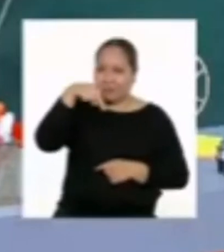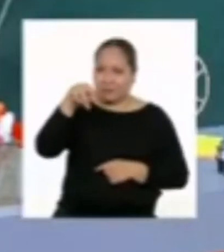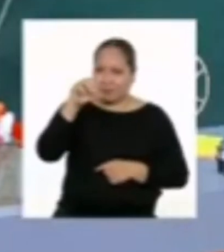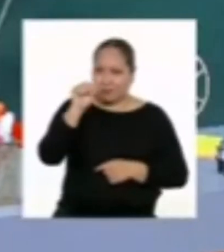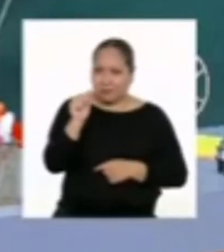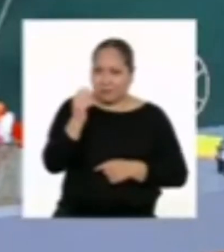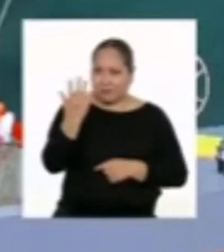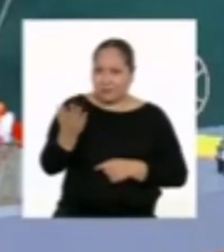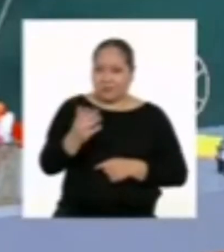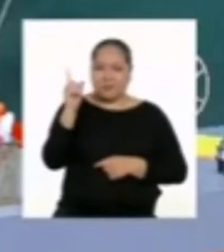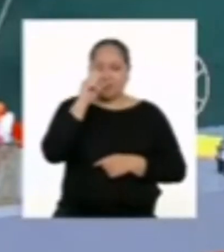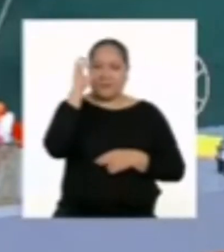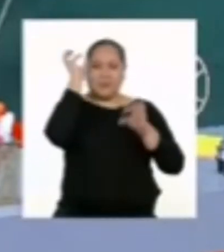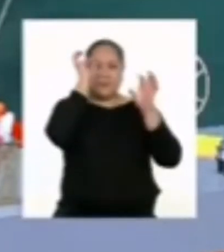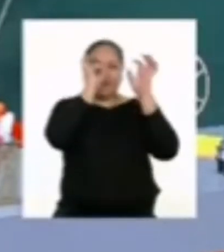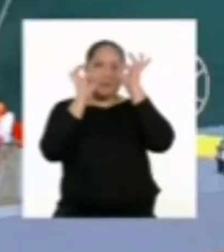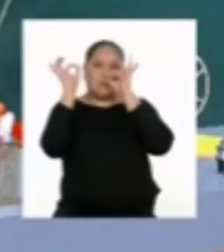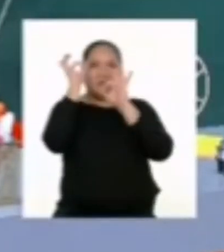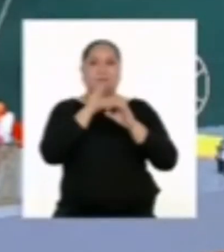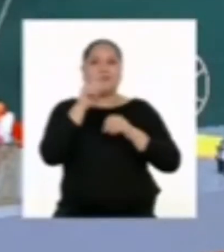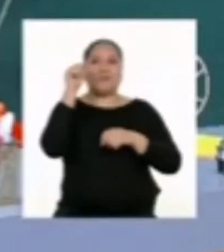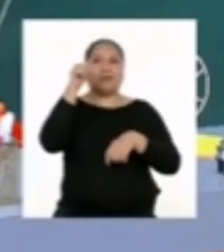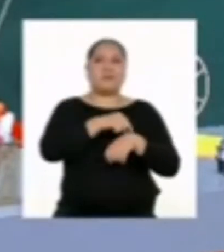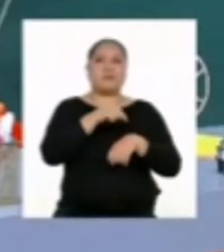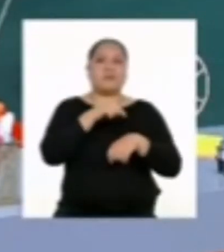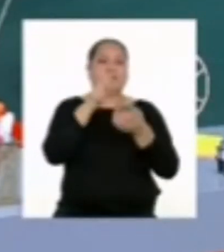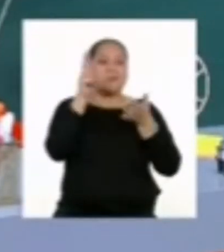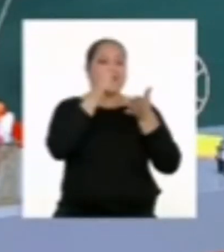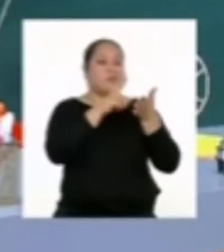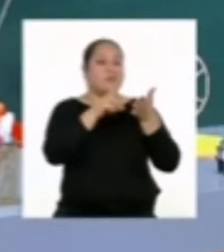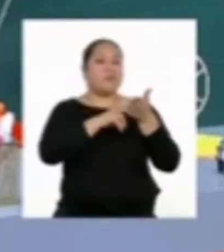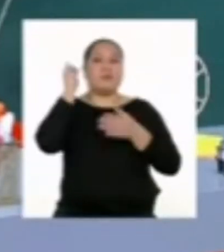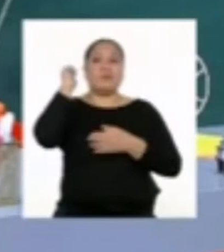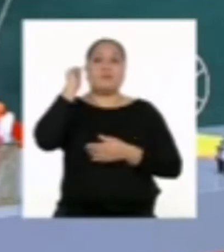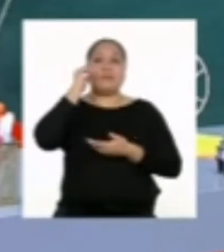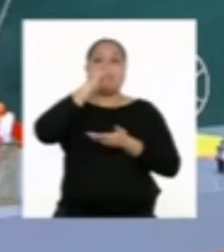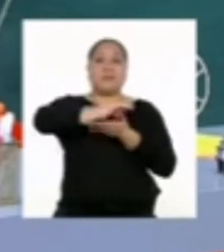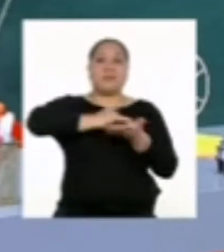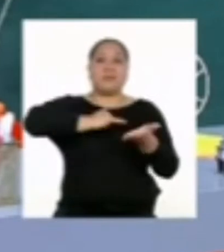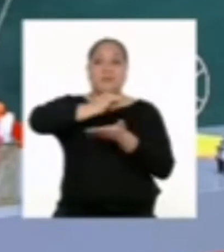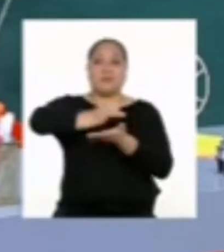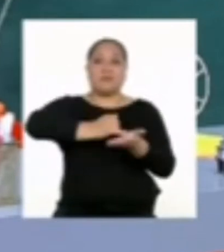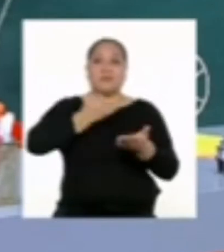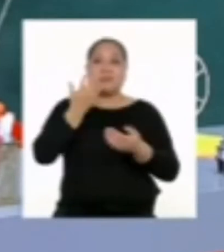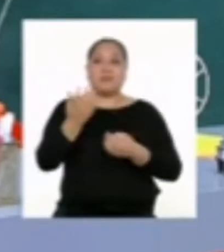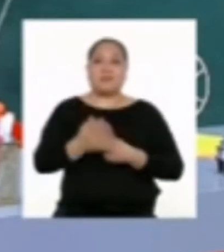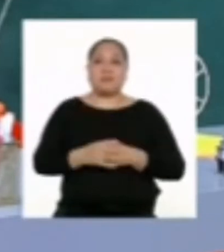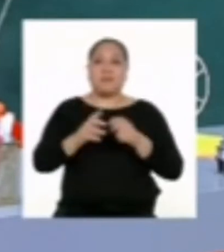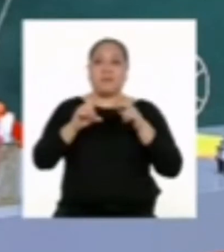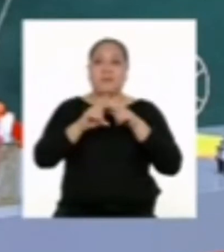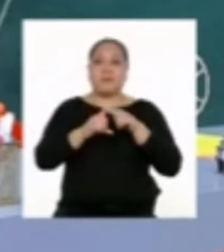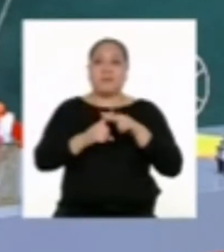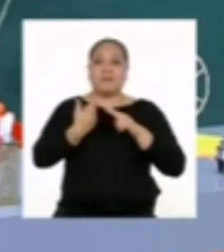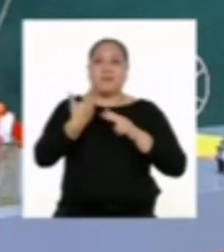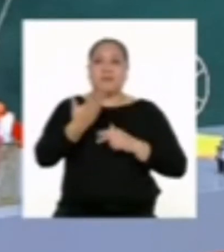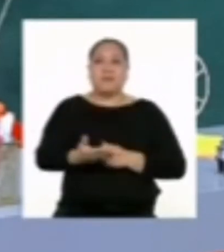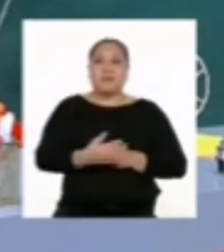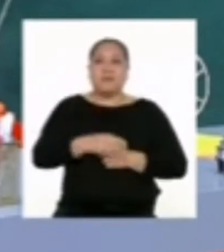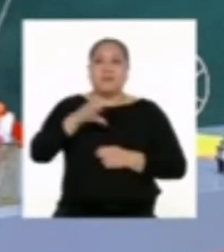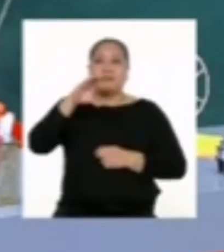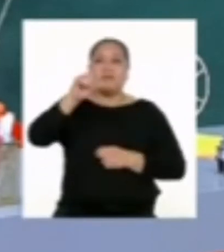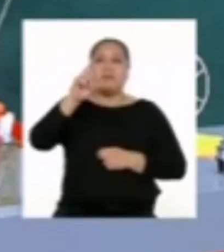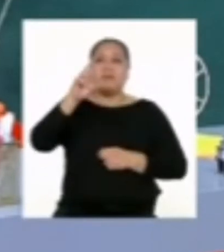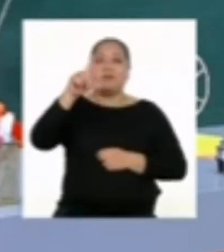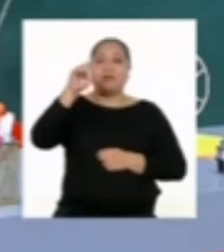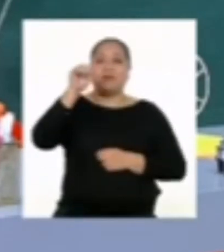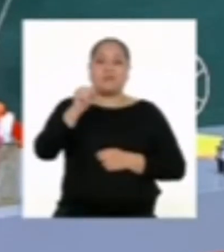Pero no nos distraigamos, pues es momento de leer los testimonios que han llegado hoy. empecemos por el de